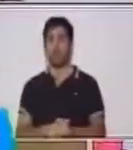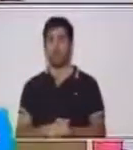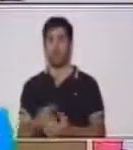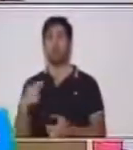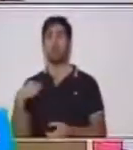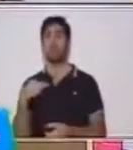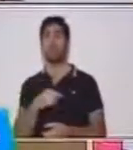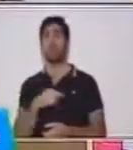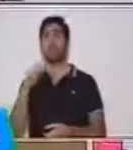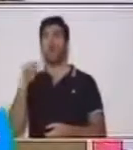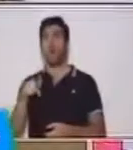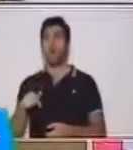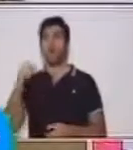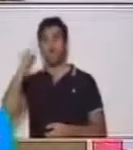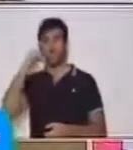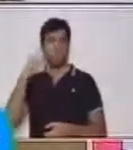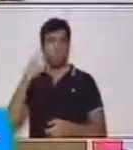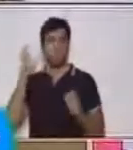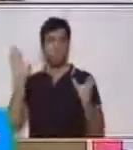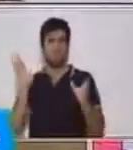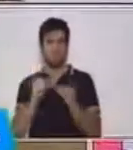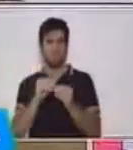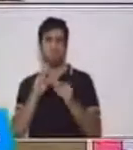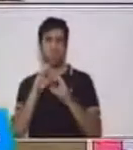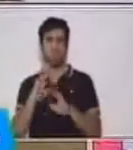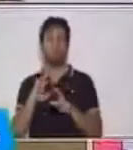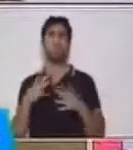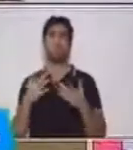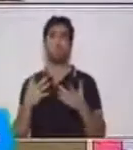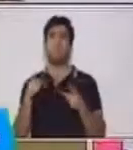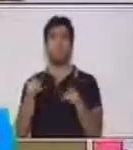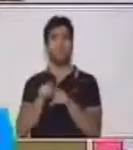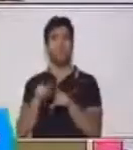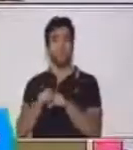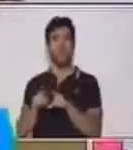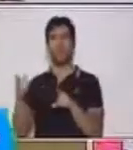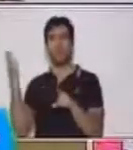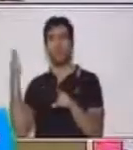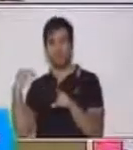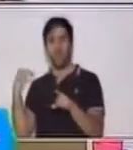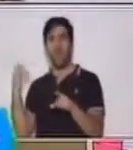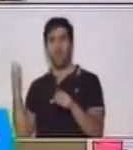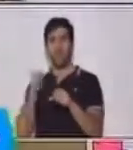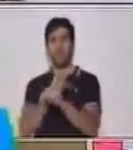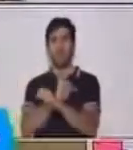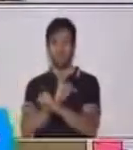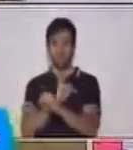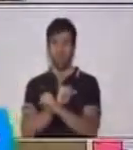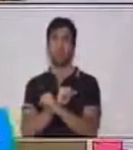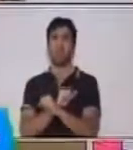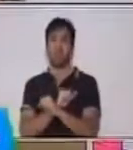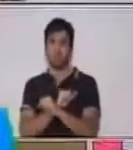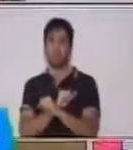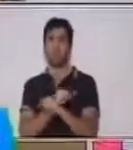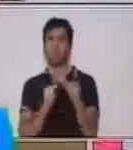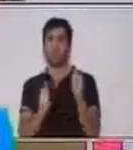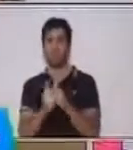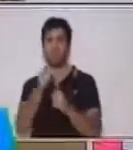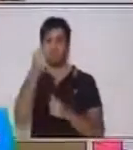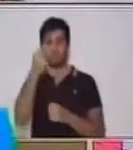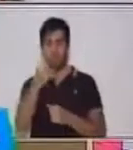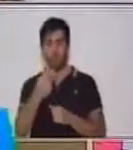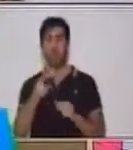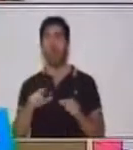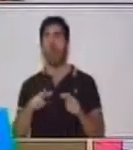nos toca hacer para investigar qué número hay acá? Muy bien, multiplicar. ¿Por cuánto vamos